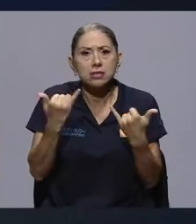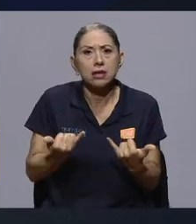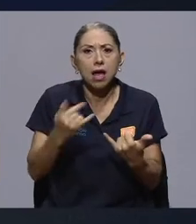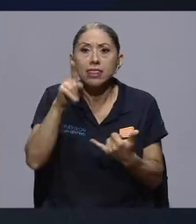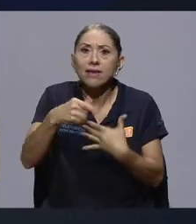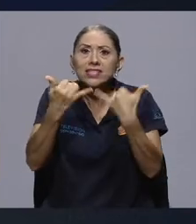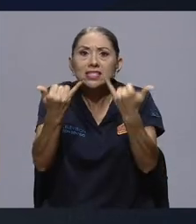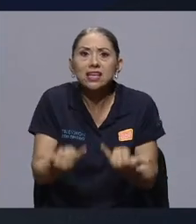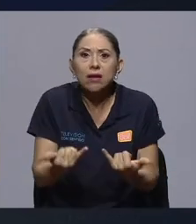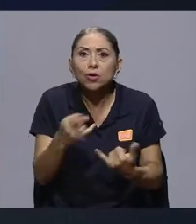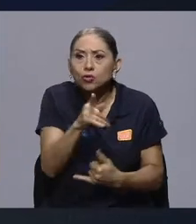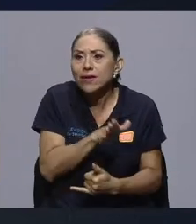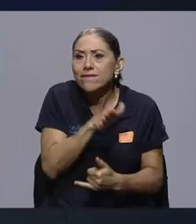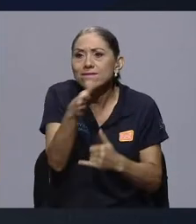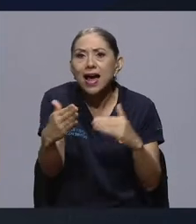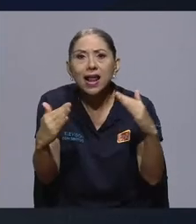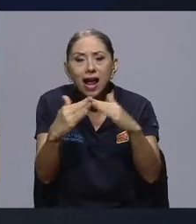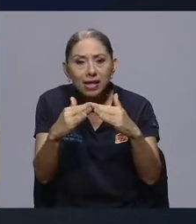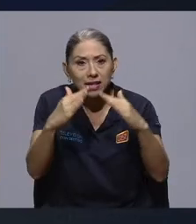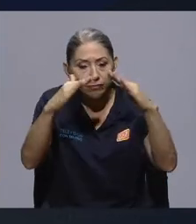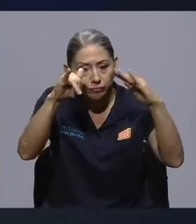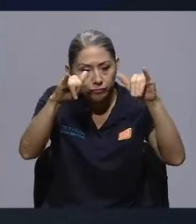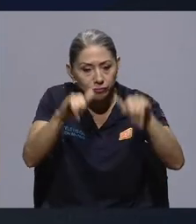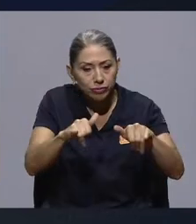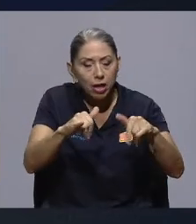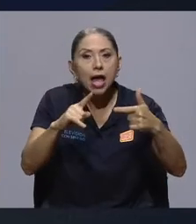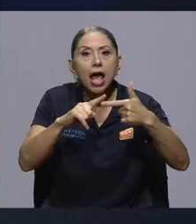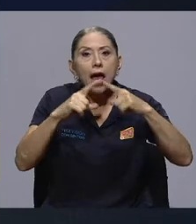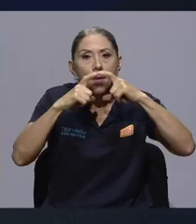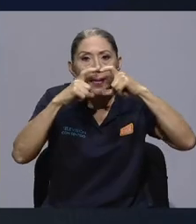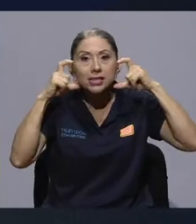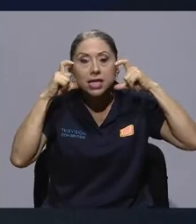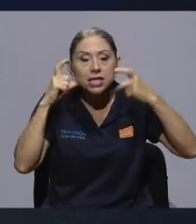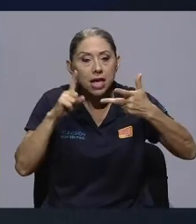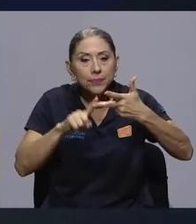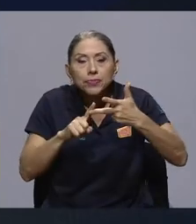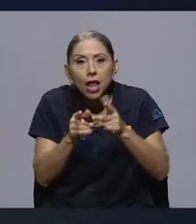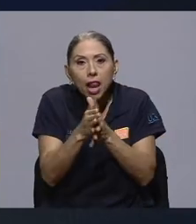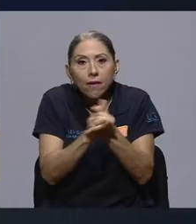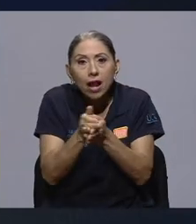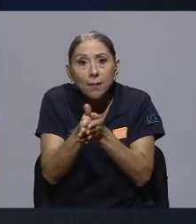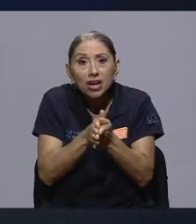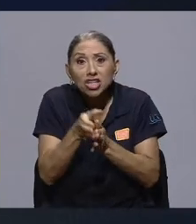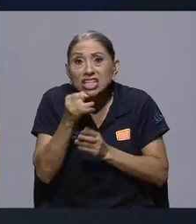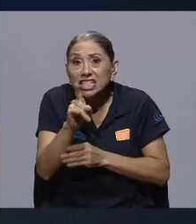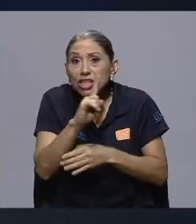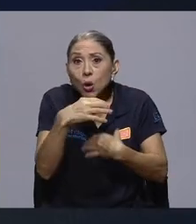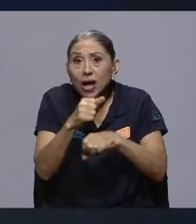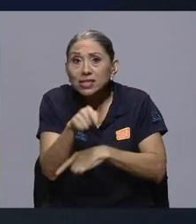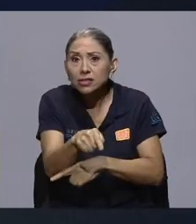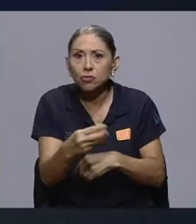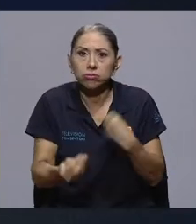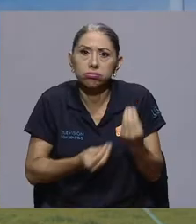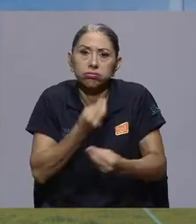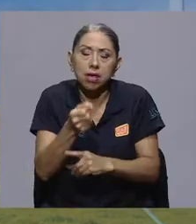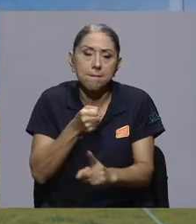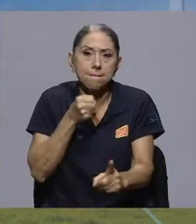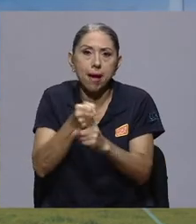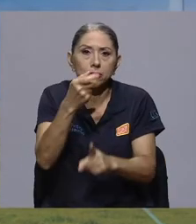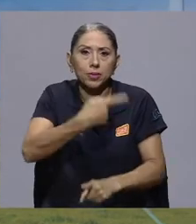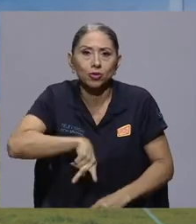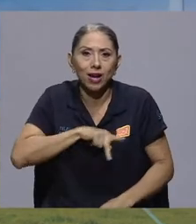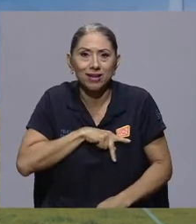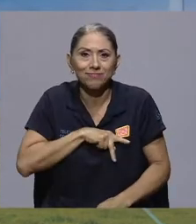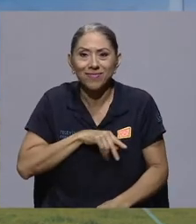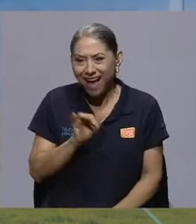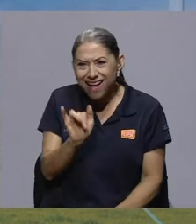te vas a tu casa, te pones la mascarilla y te lavas las manos, vas a tener el impacto personal. Y así tenemos que utilizar esta...